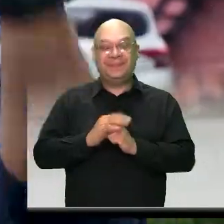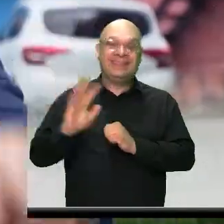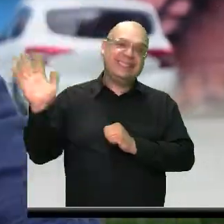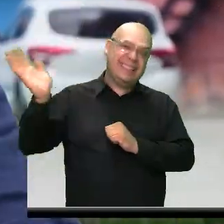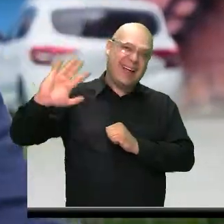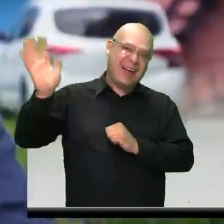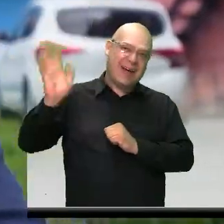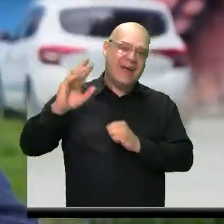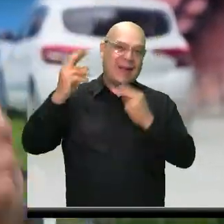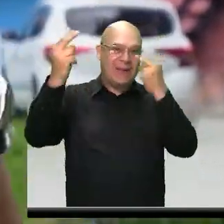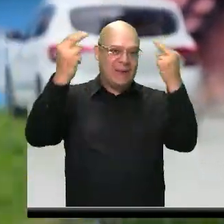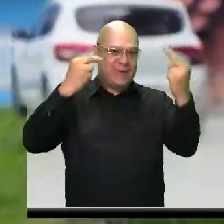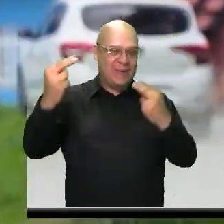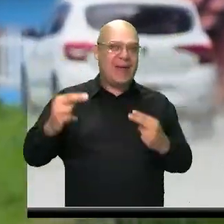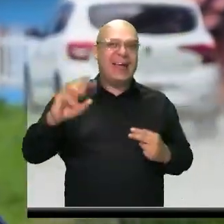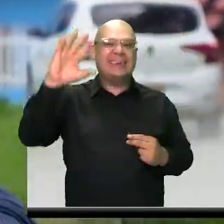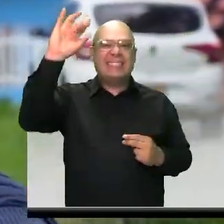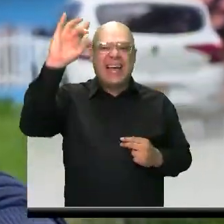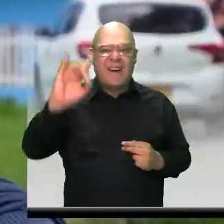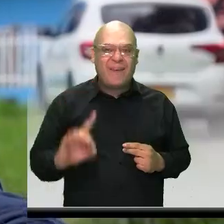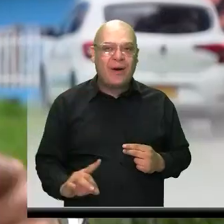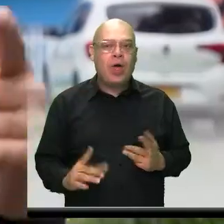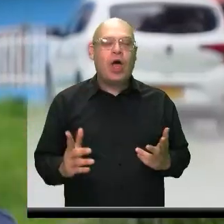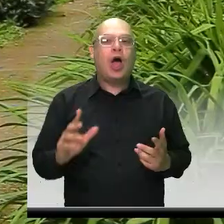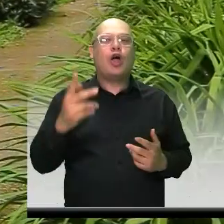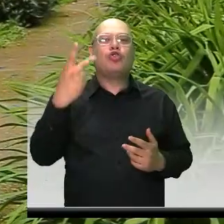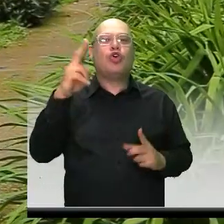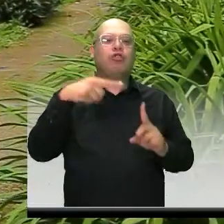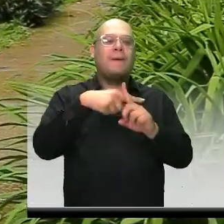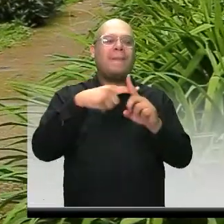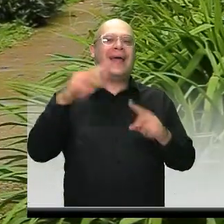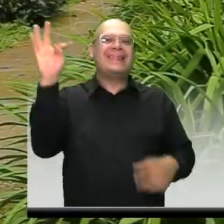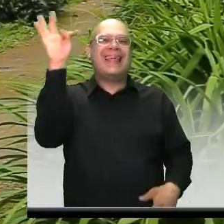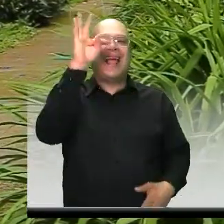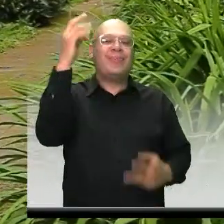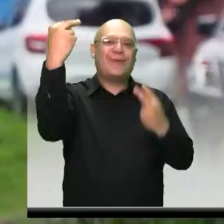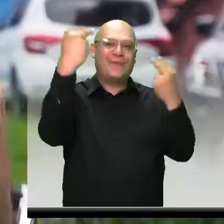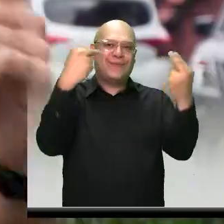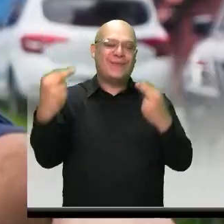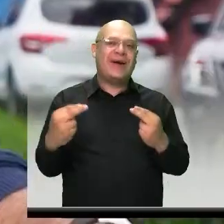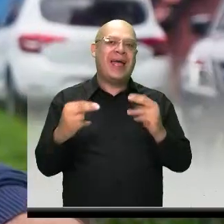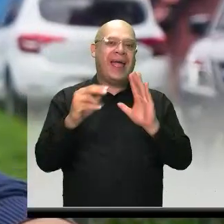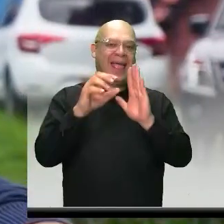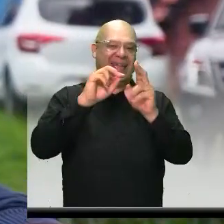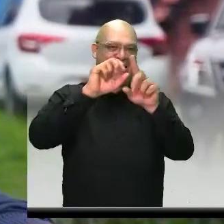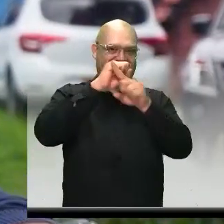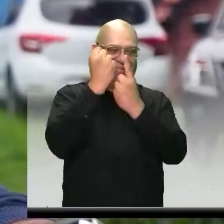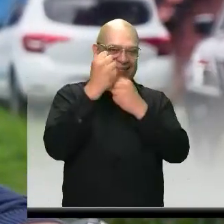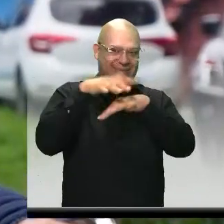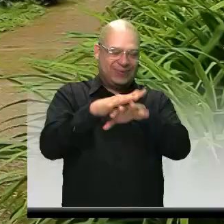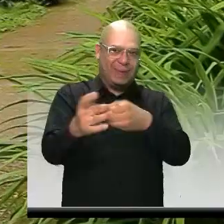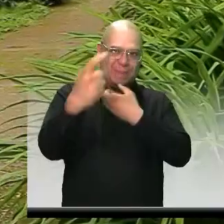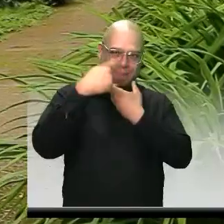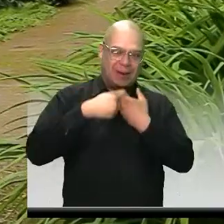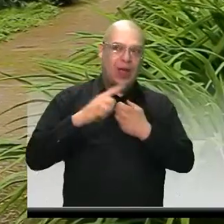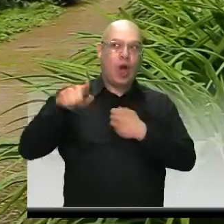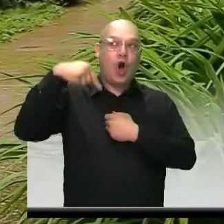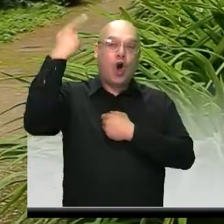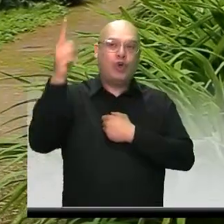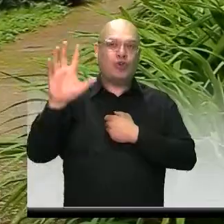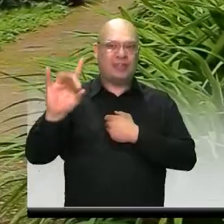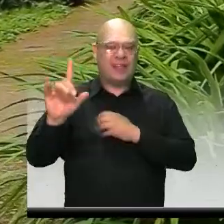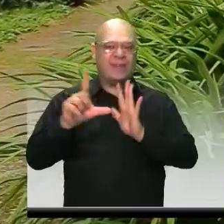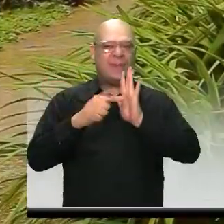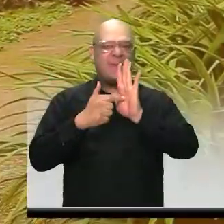que se conecten todos los sábados a las 12 y media por Teleantioquia a que nos sigan en nuestras redes sociales. Y nos vemos dentro de ocho días en el barrio